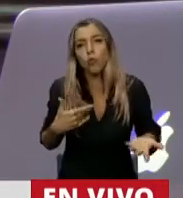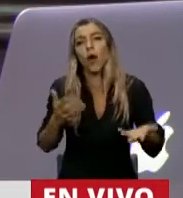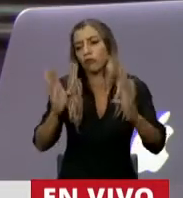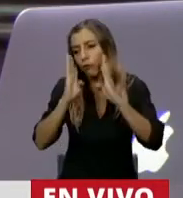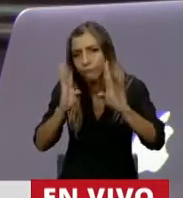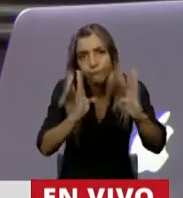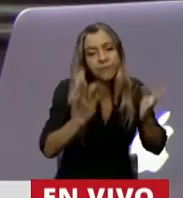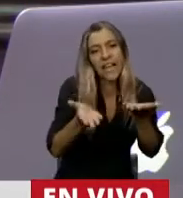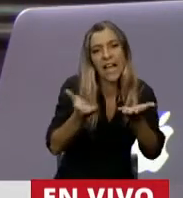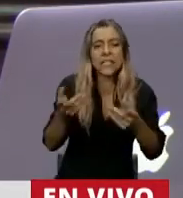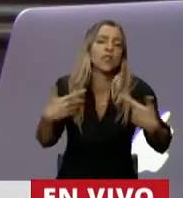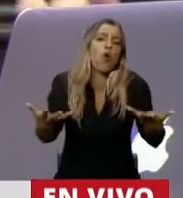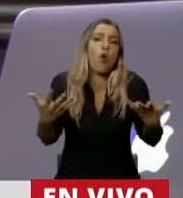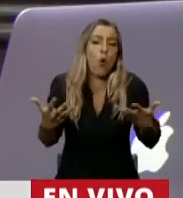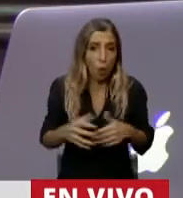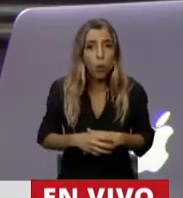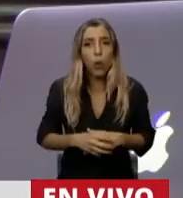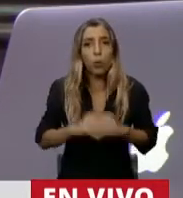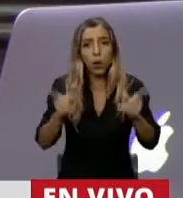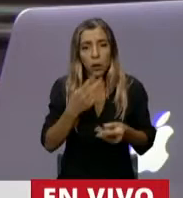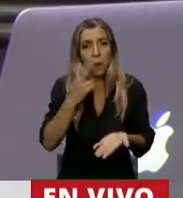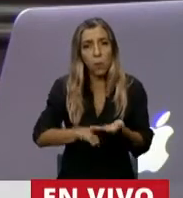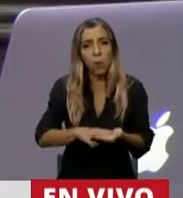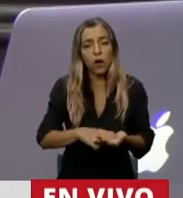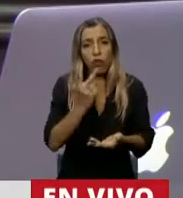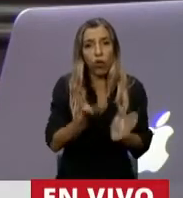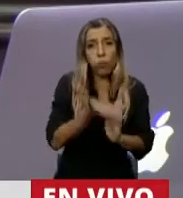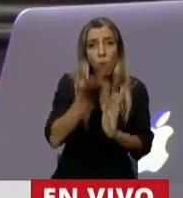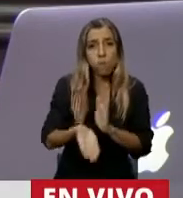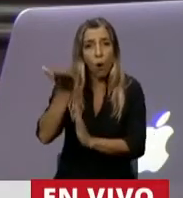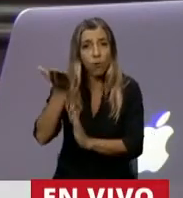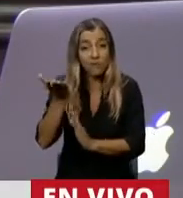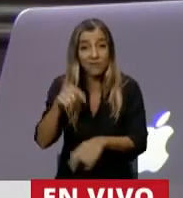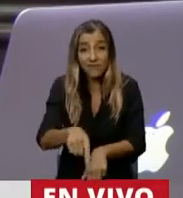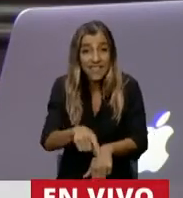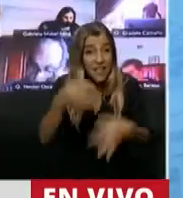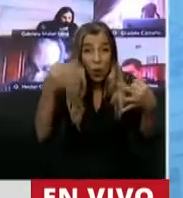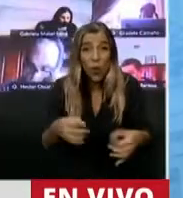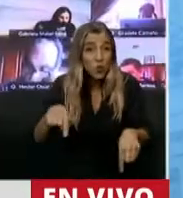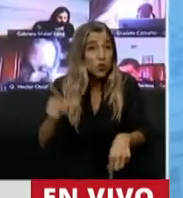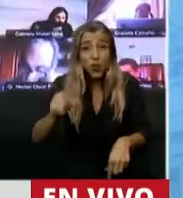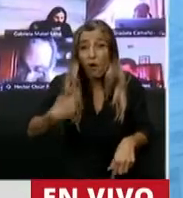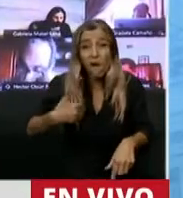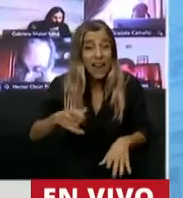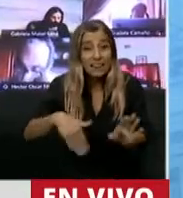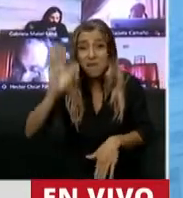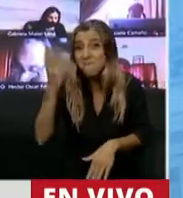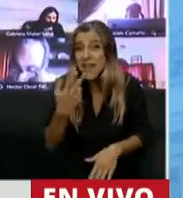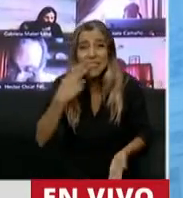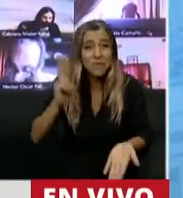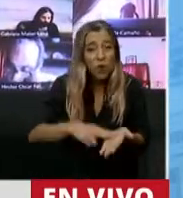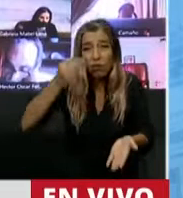en el marco de necesidad, ha subido 12 impuestos en el país más gravoso del planeta, como después voy a hablar. ¿Cuál es la lógica